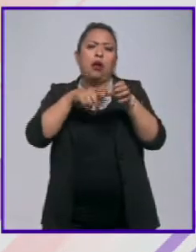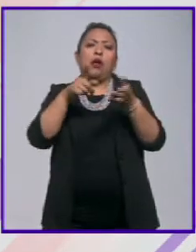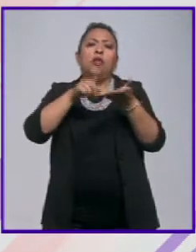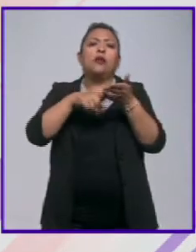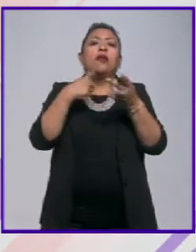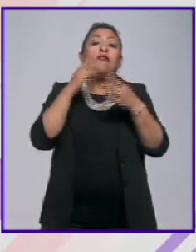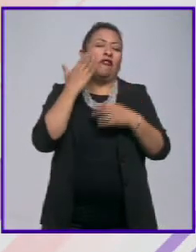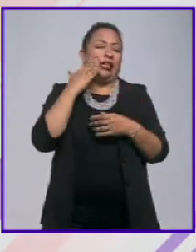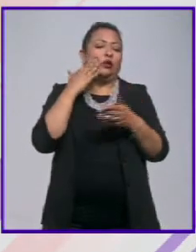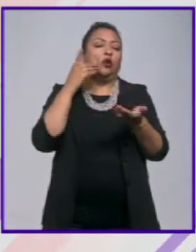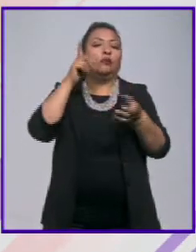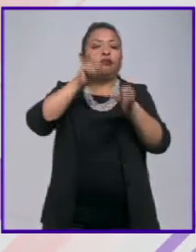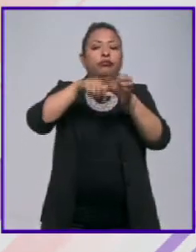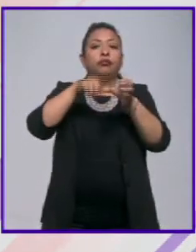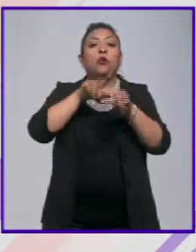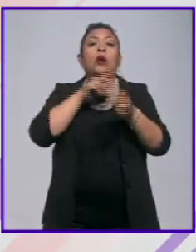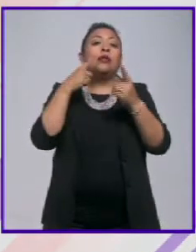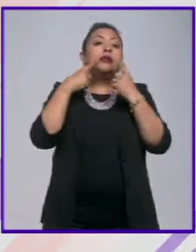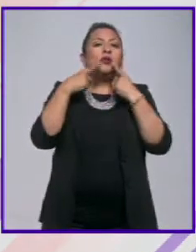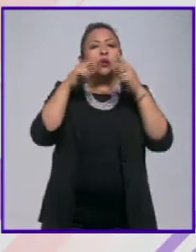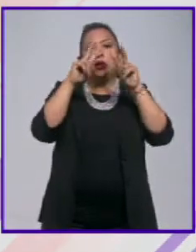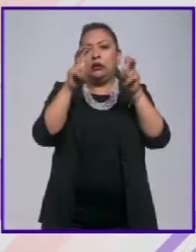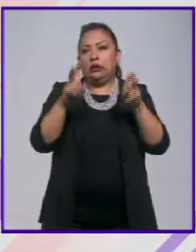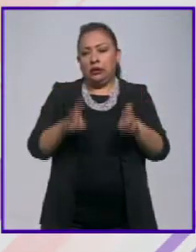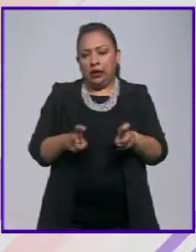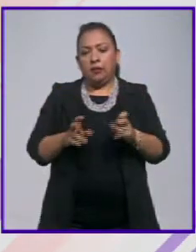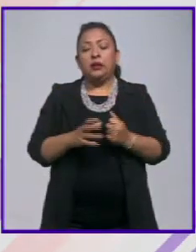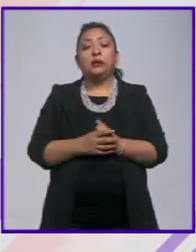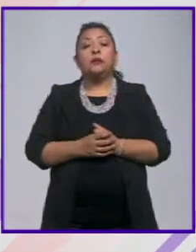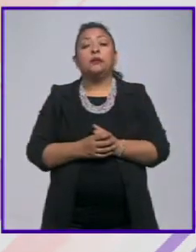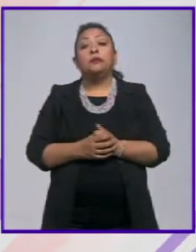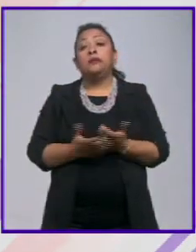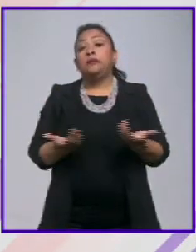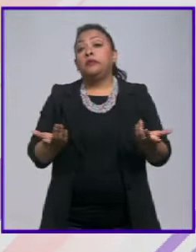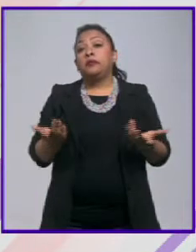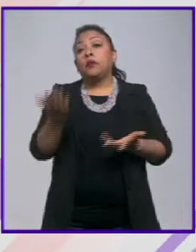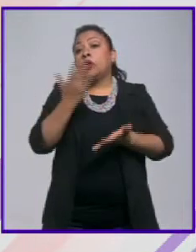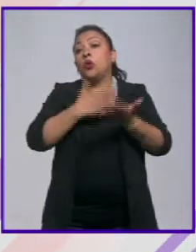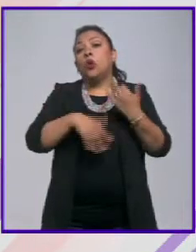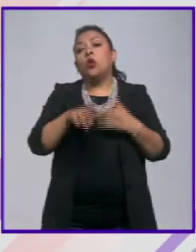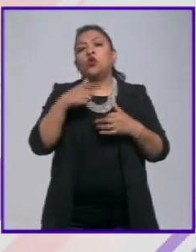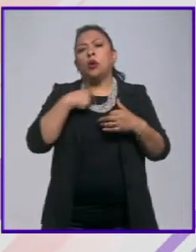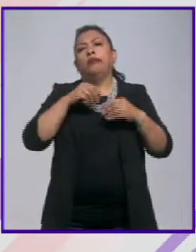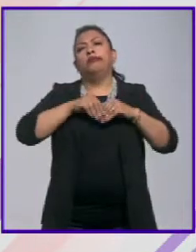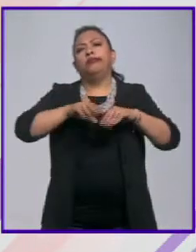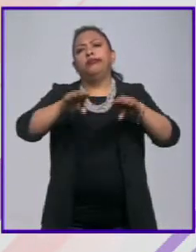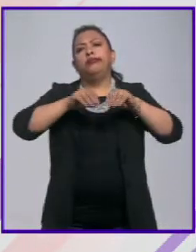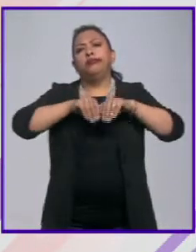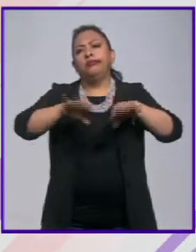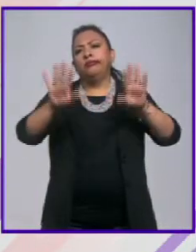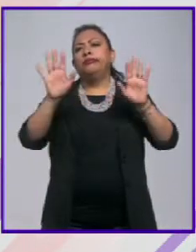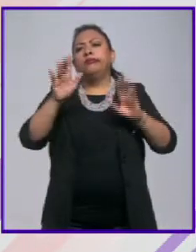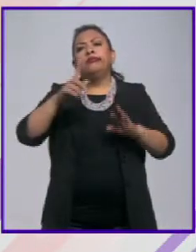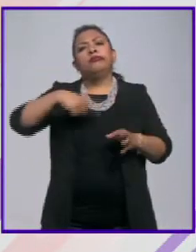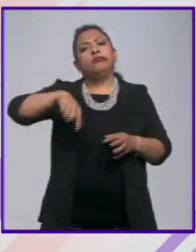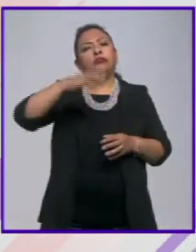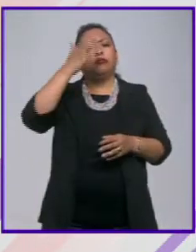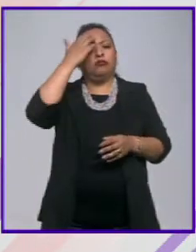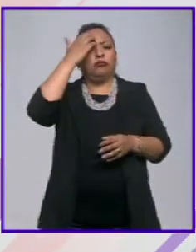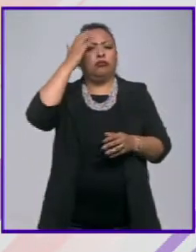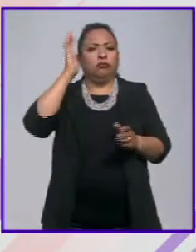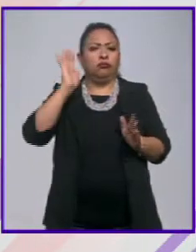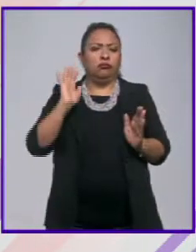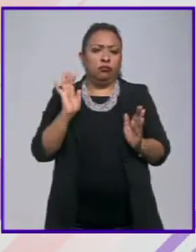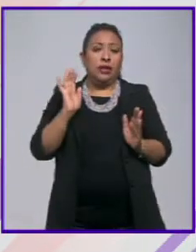Facebook donde discutimos todos estos temas y pues todo lo que todo lo que publico es conocido ampliamente